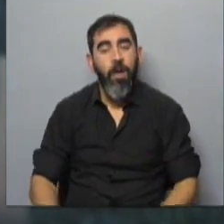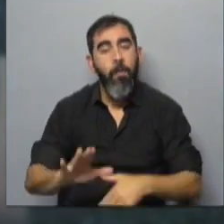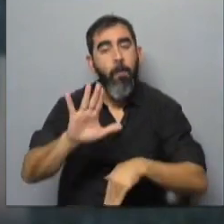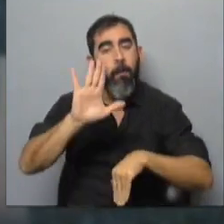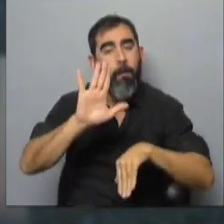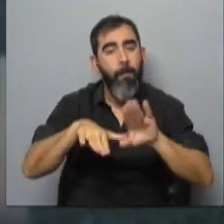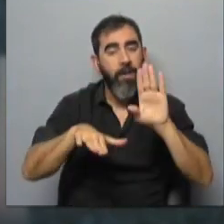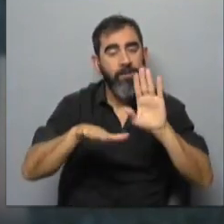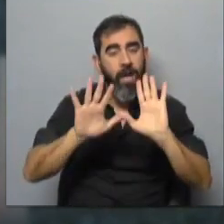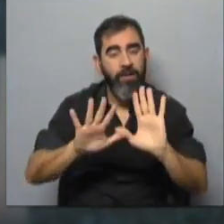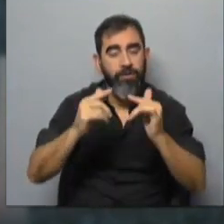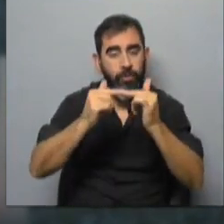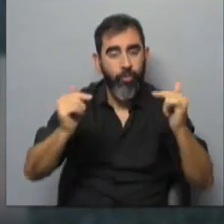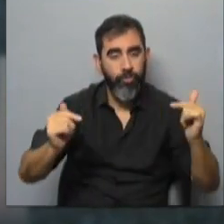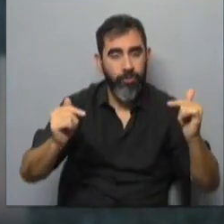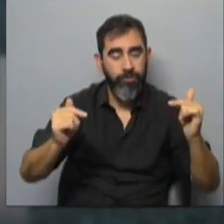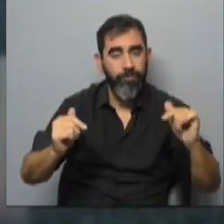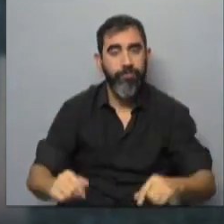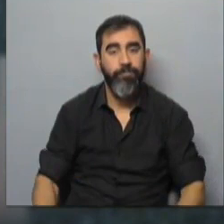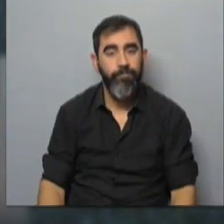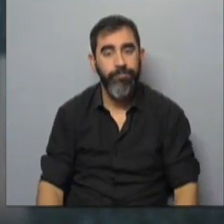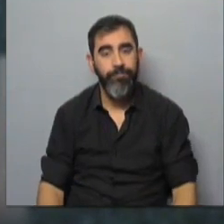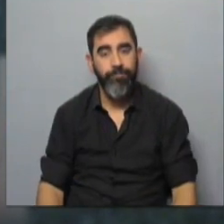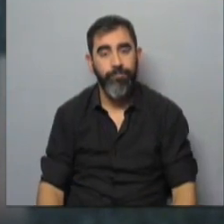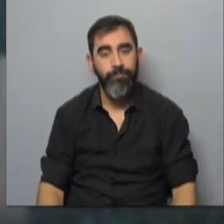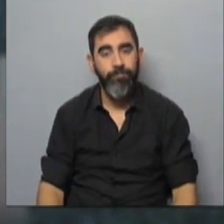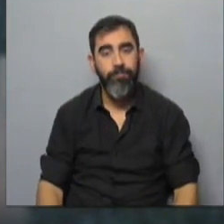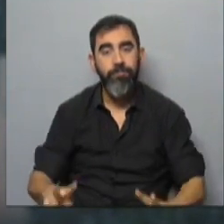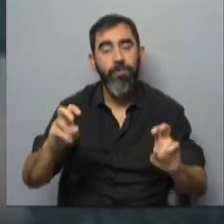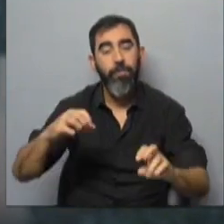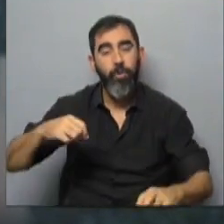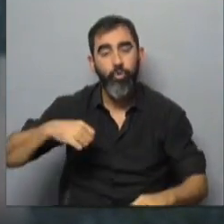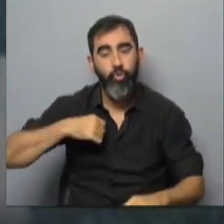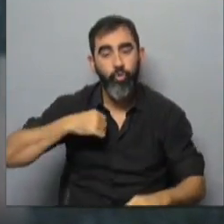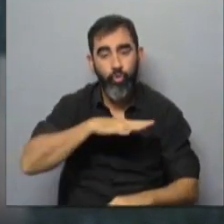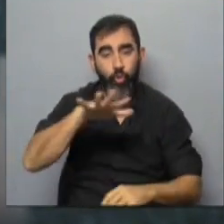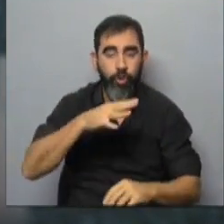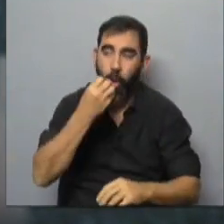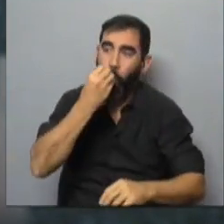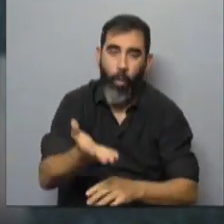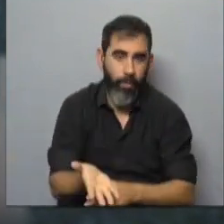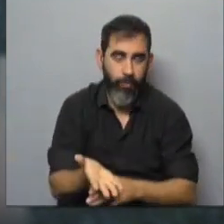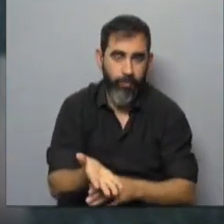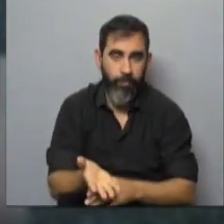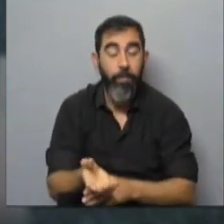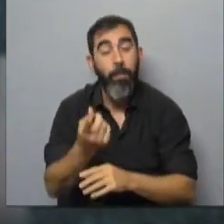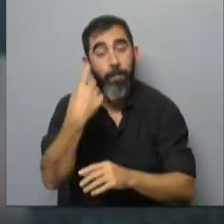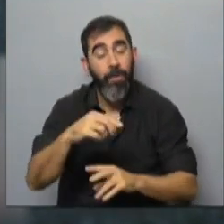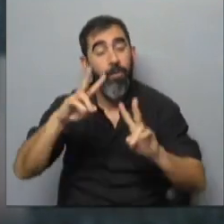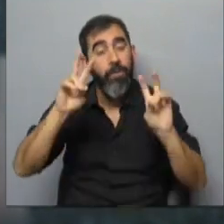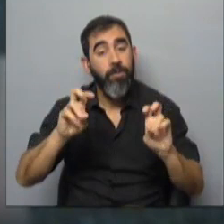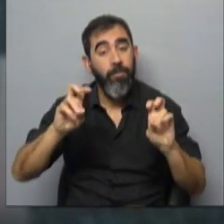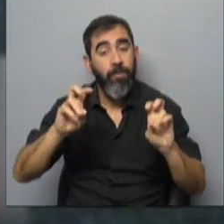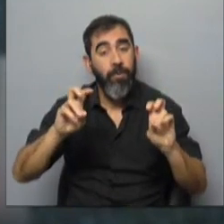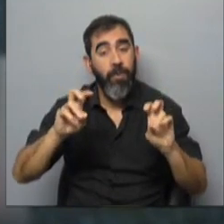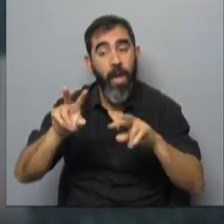ocurrencia de ese tipo de eventos que, del punto de vista social, es bárbaro, pero del punto de vista